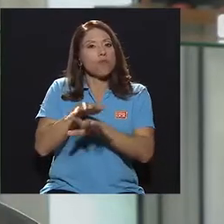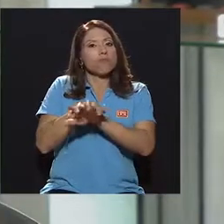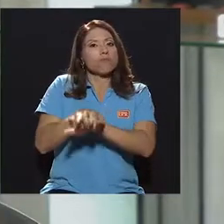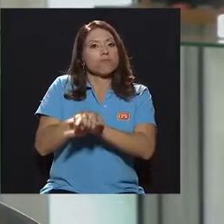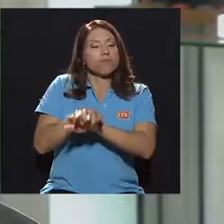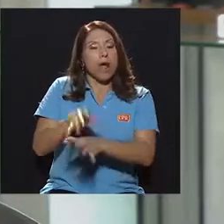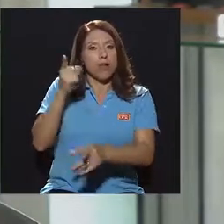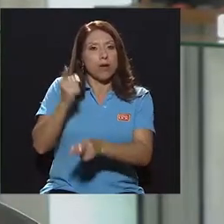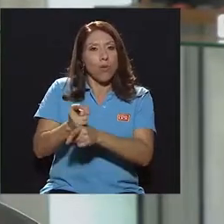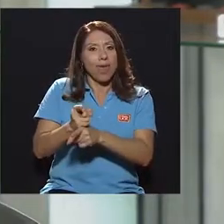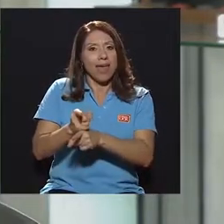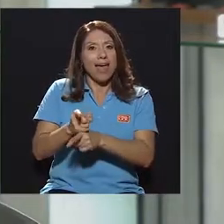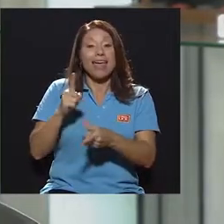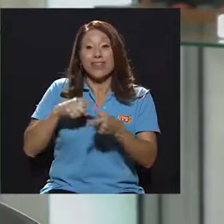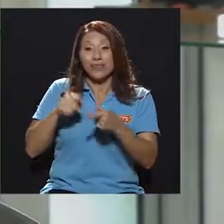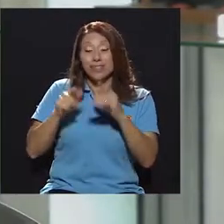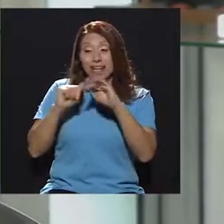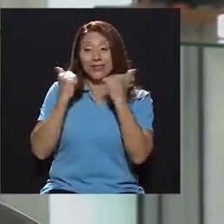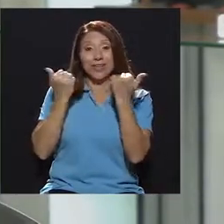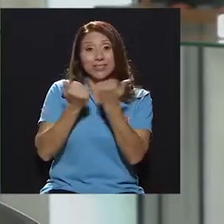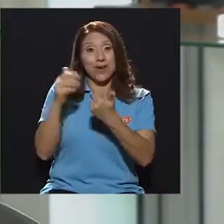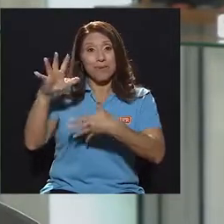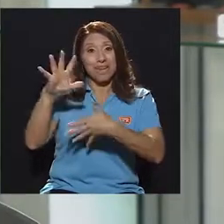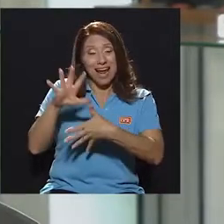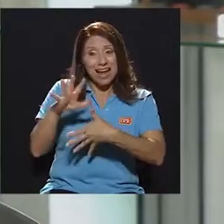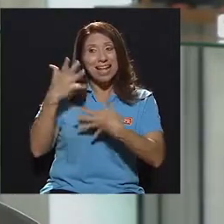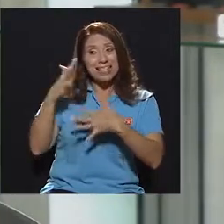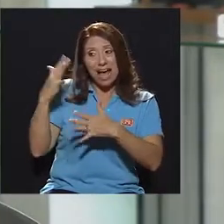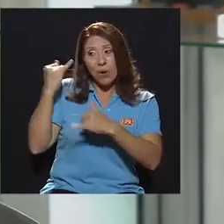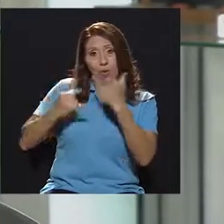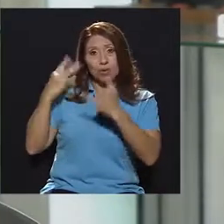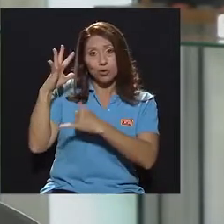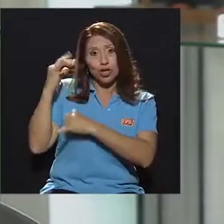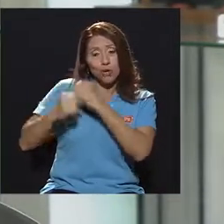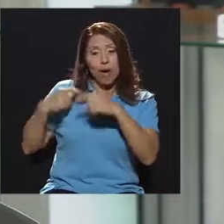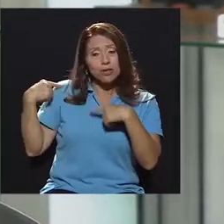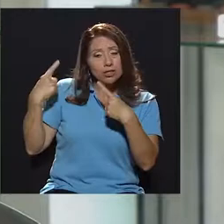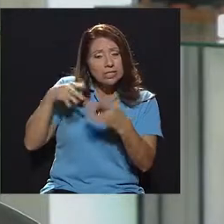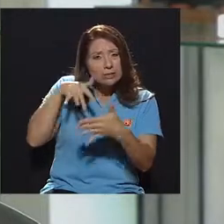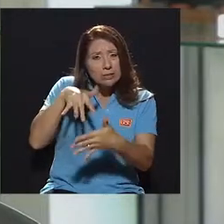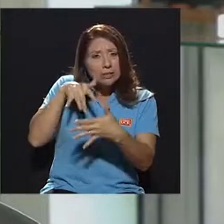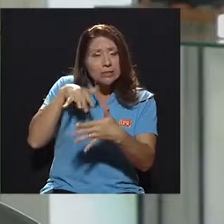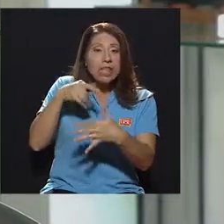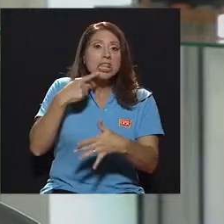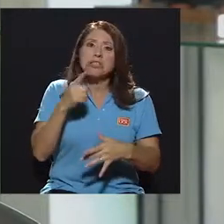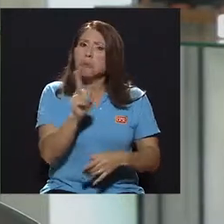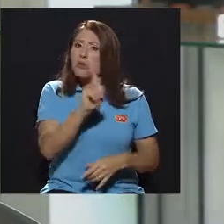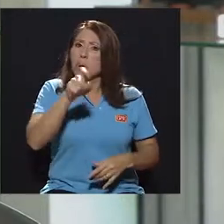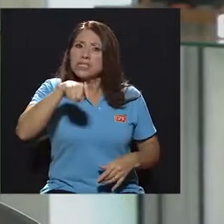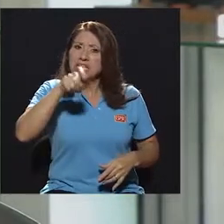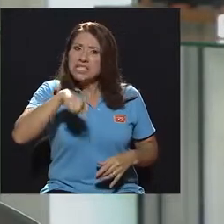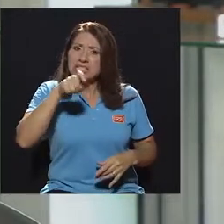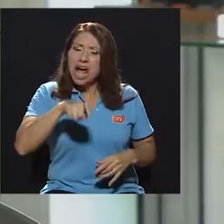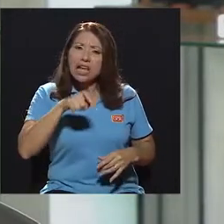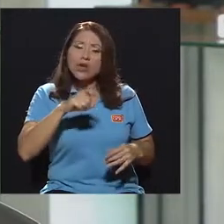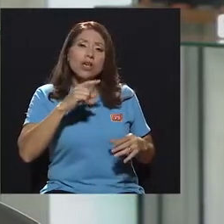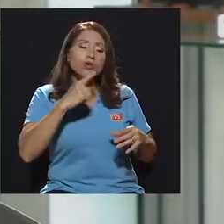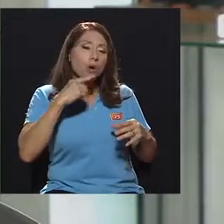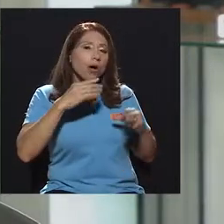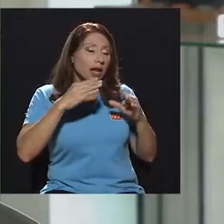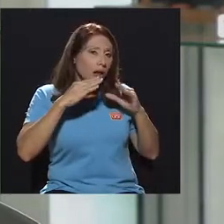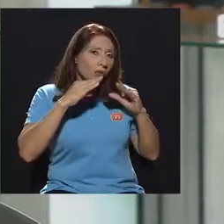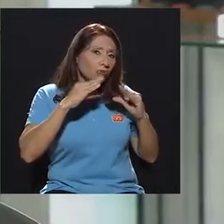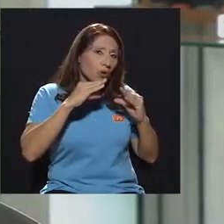revisa estos temas cada cinco años, en los últimos protocolos ha dicho, mira, las ventilaciones no son tan necesarias y